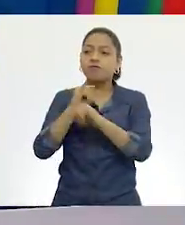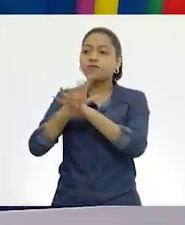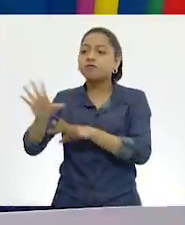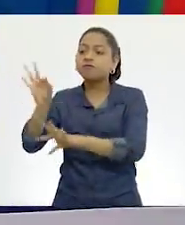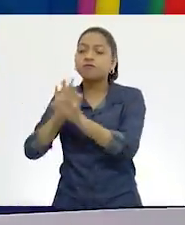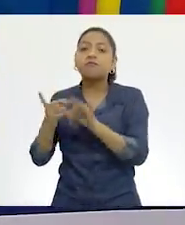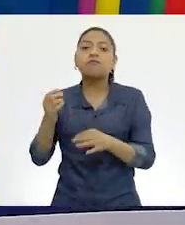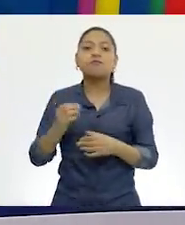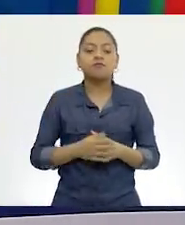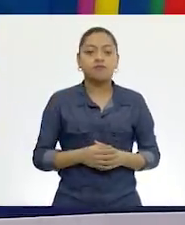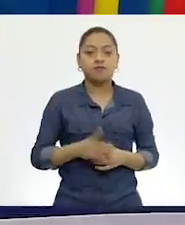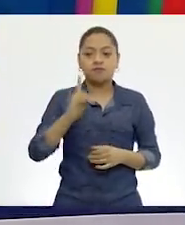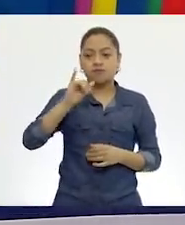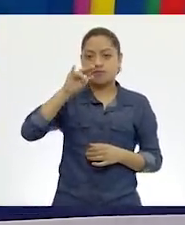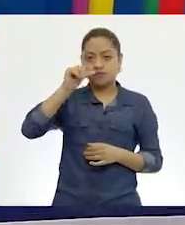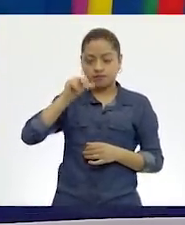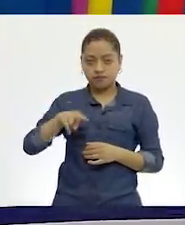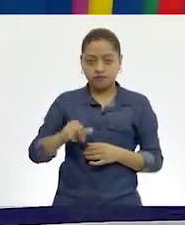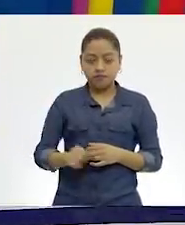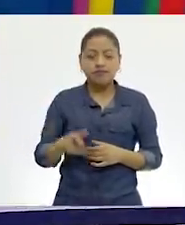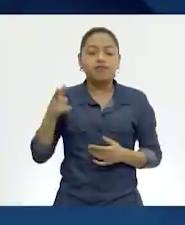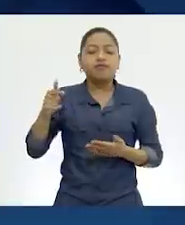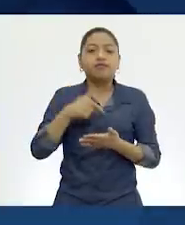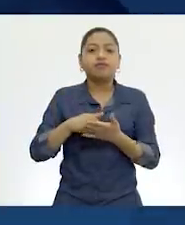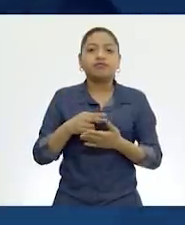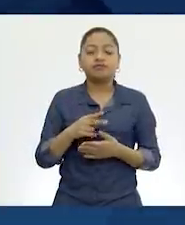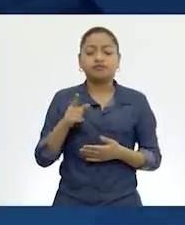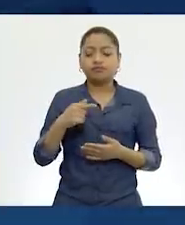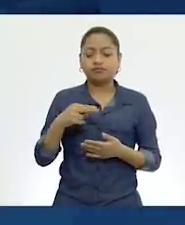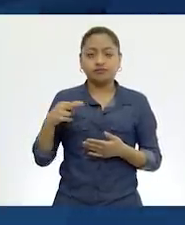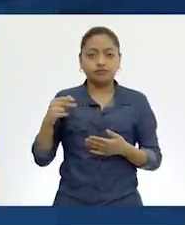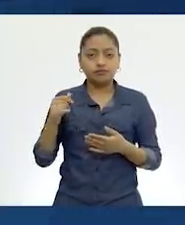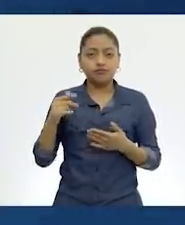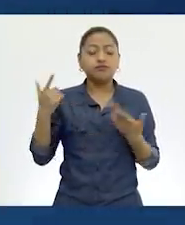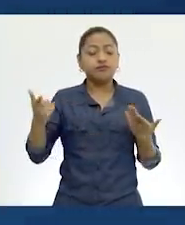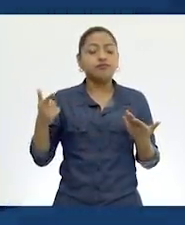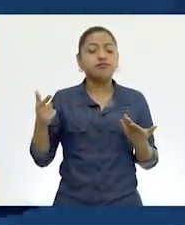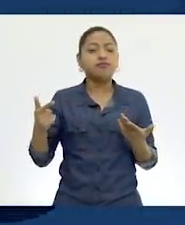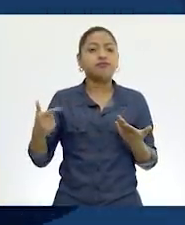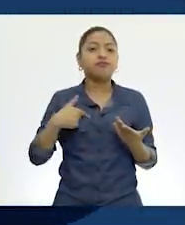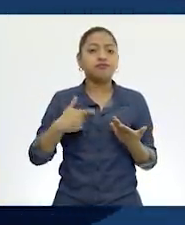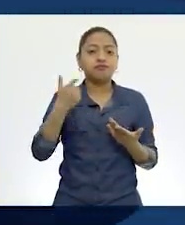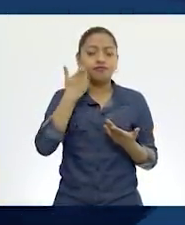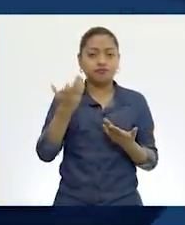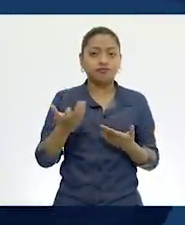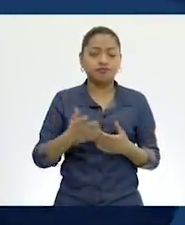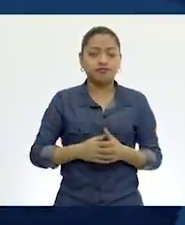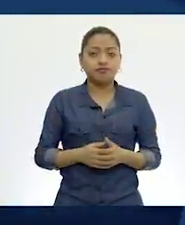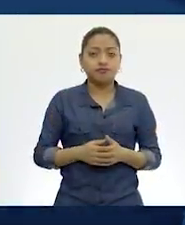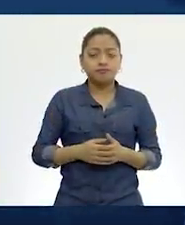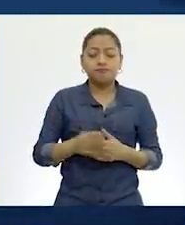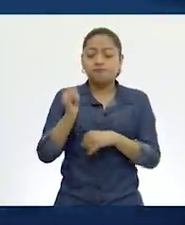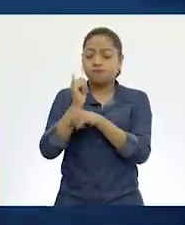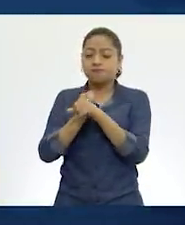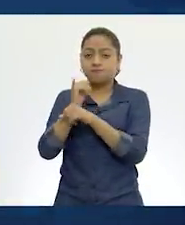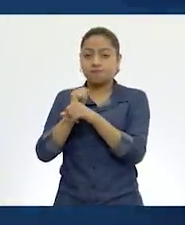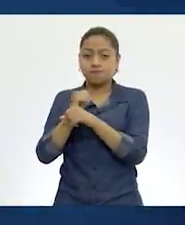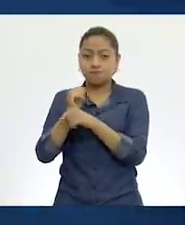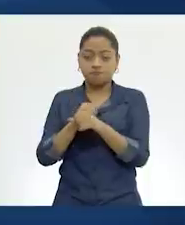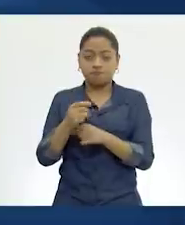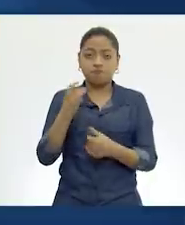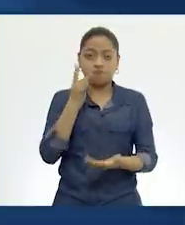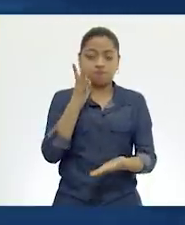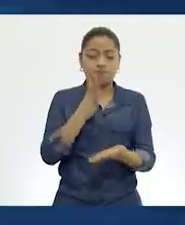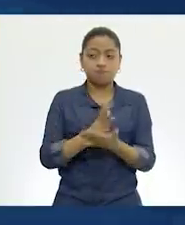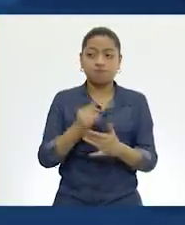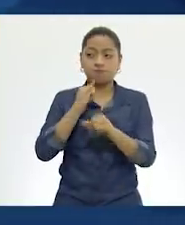Diana, desde Compostela, Nayarit, nos pregunta, ¿debo considerar algo especial si mi investigación solo la hice en fuentes